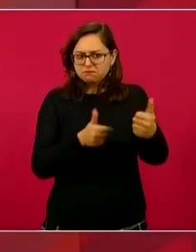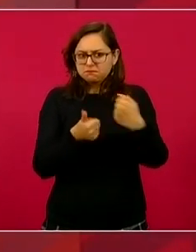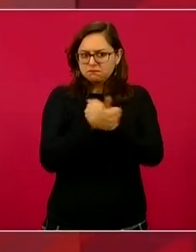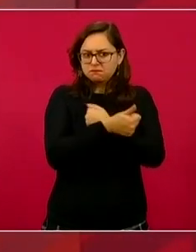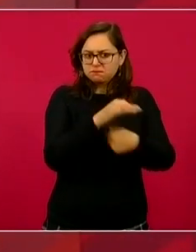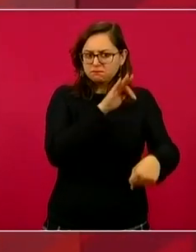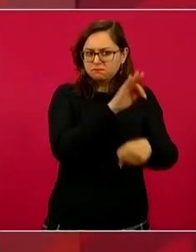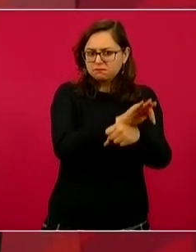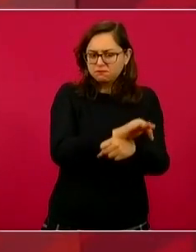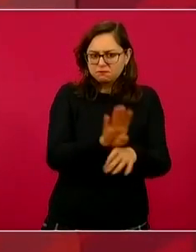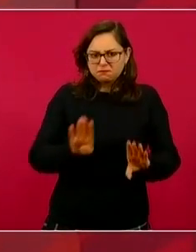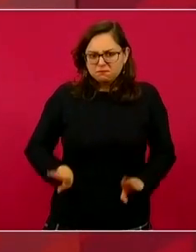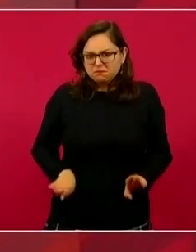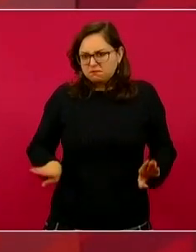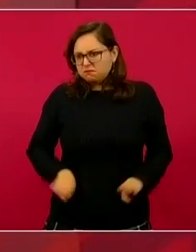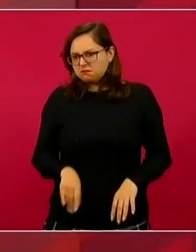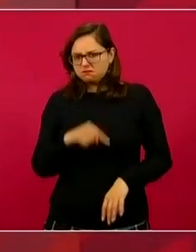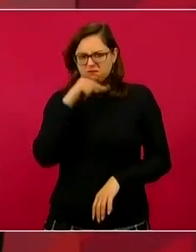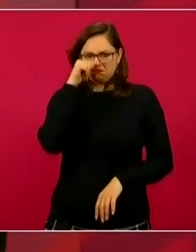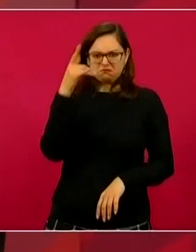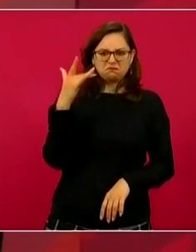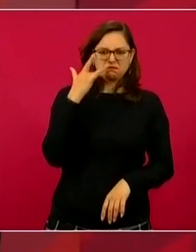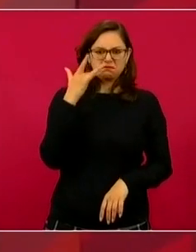su prepotencia, su arrogancia?